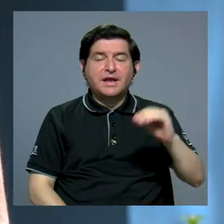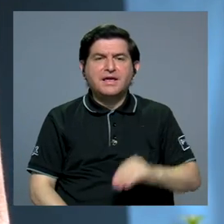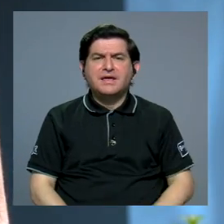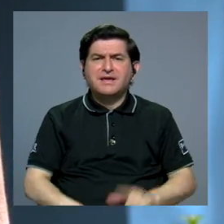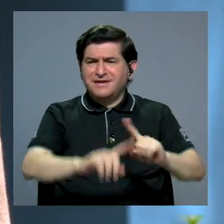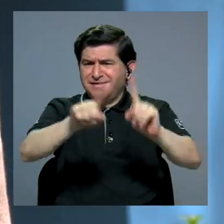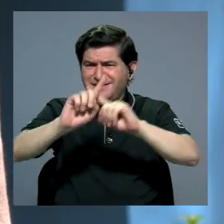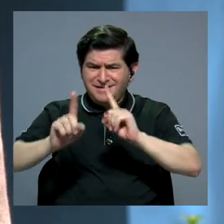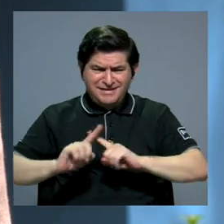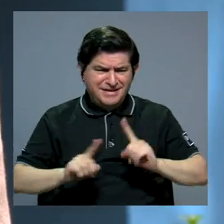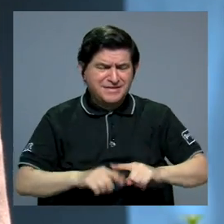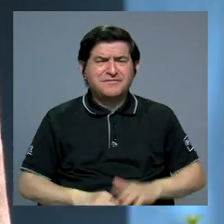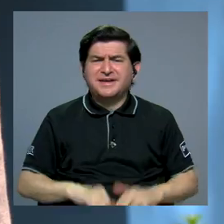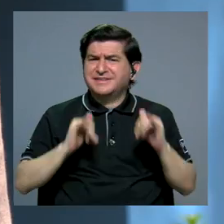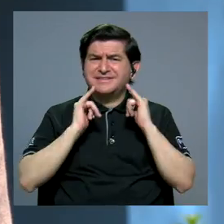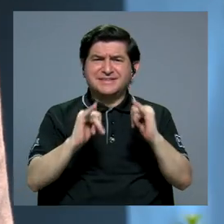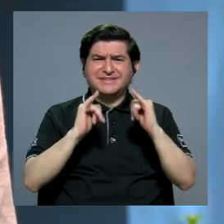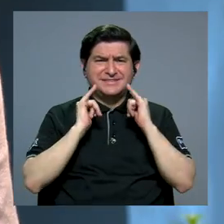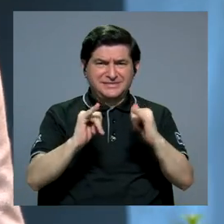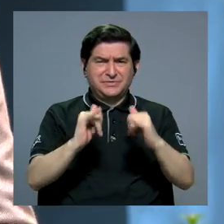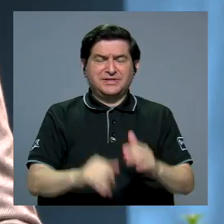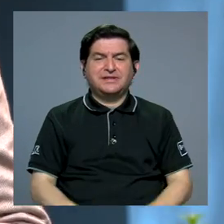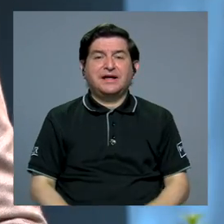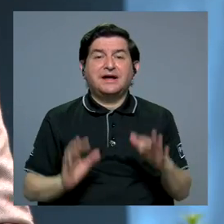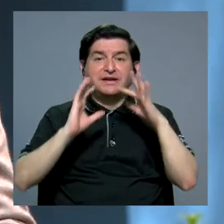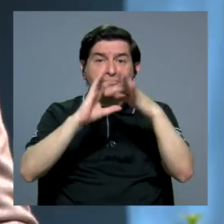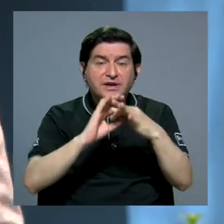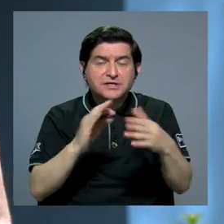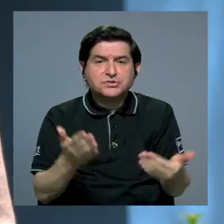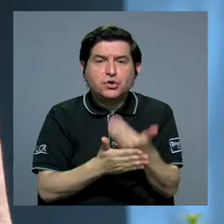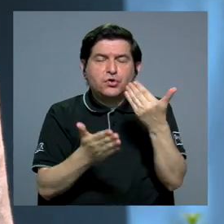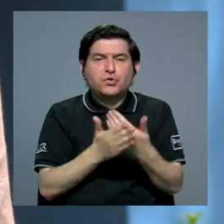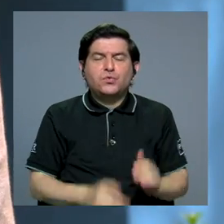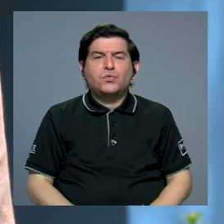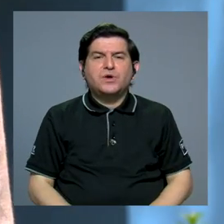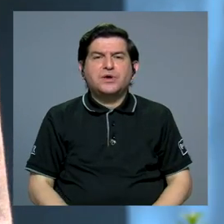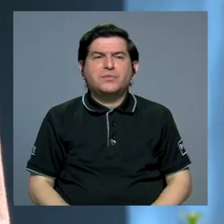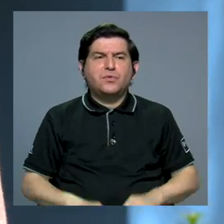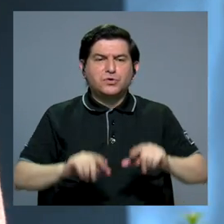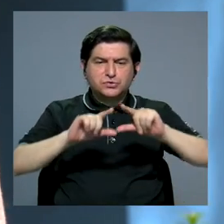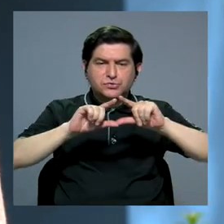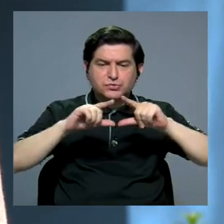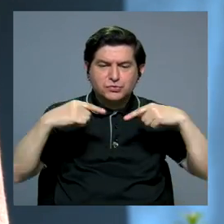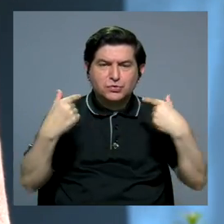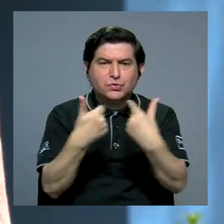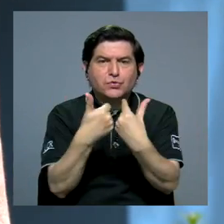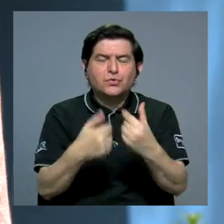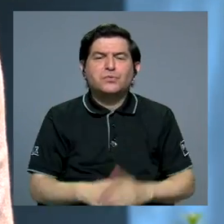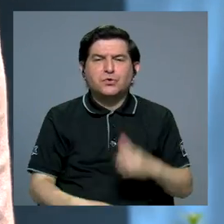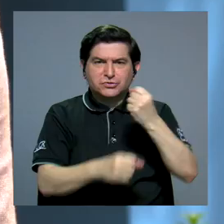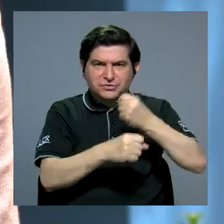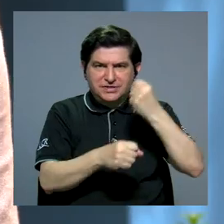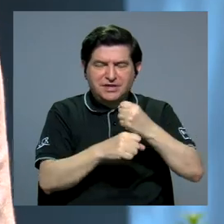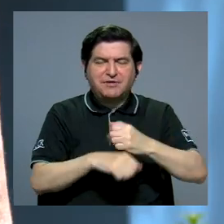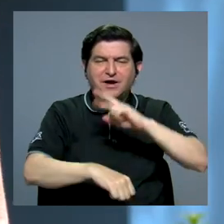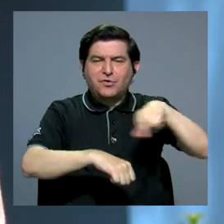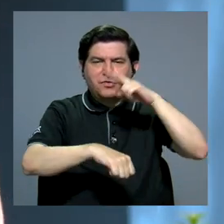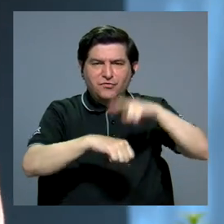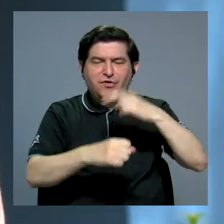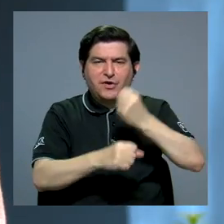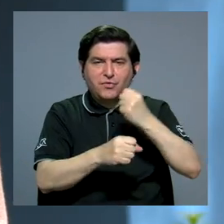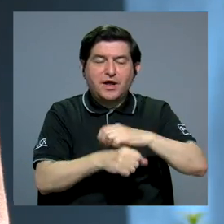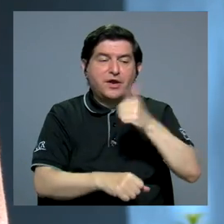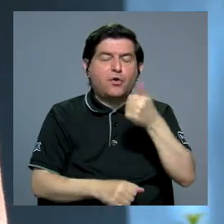la heterogeneidad de esa desigualdad, que tiene que ver con nuevos polos de trabajo, de regularización del trabajo, y otra